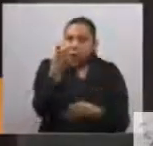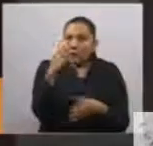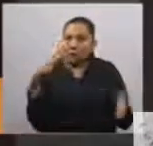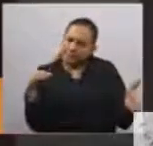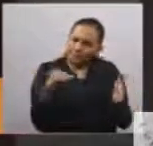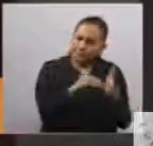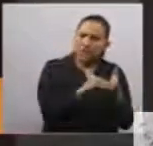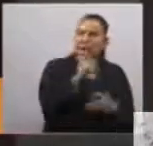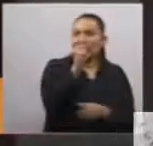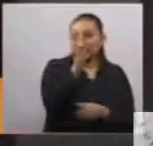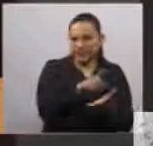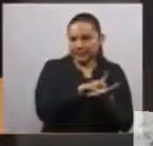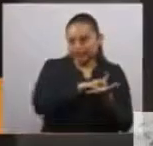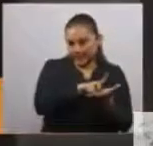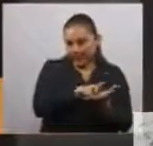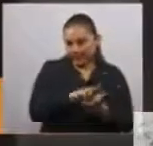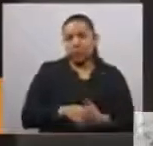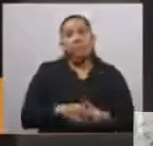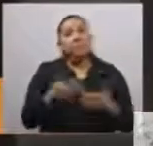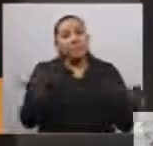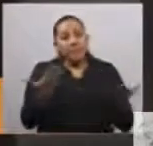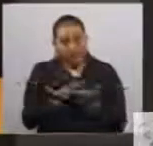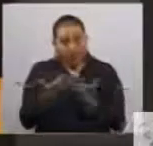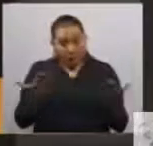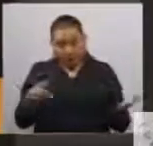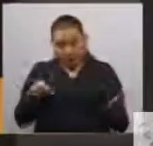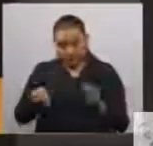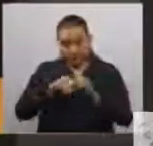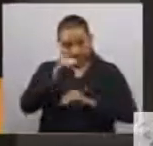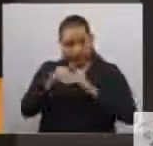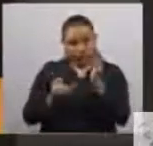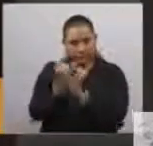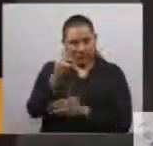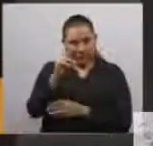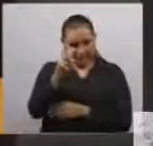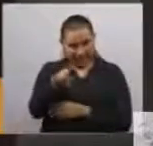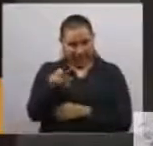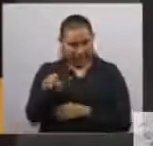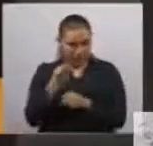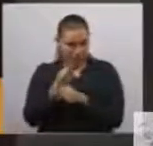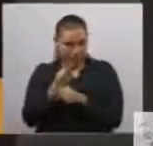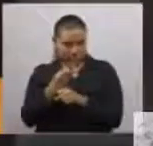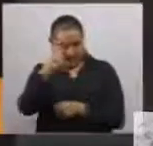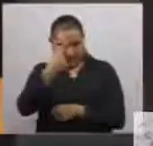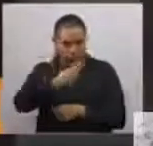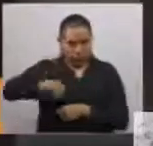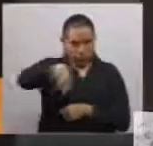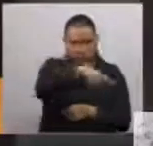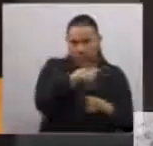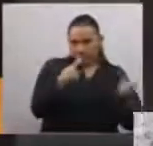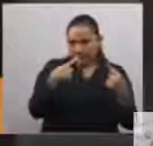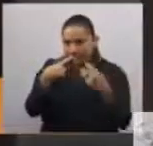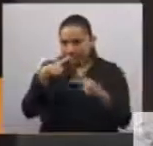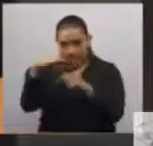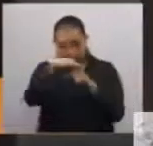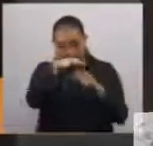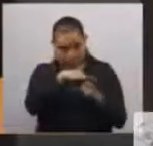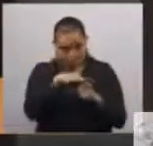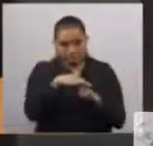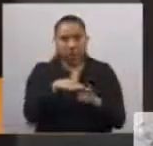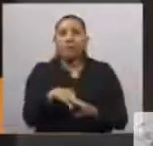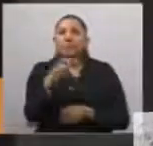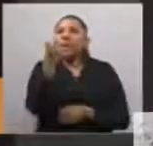reconozco que el dictamen presentado el día de hoy para su aprobación es el resultado de un largo proceso de diálogo